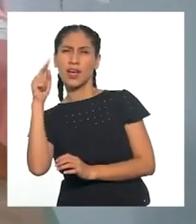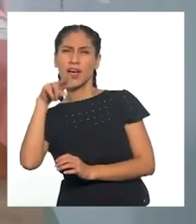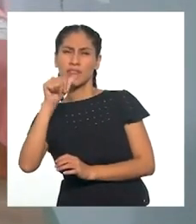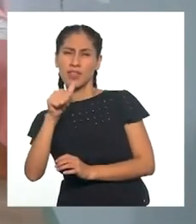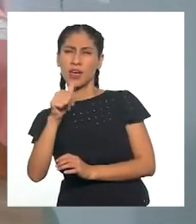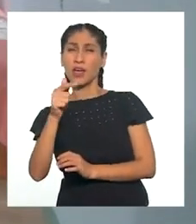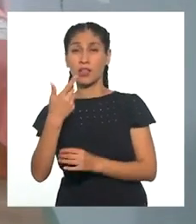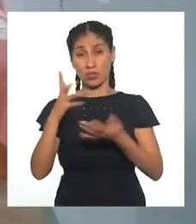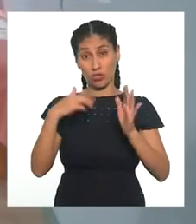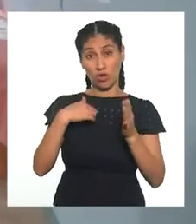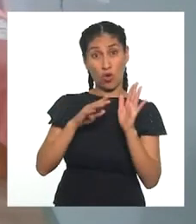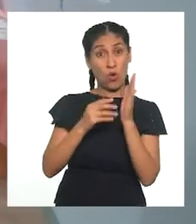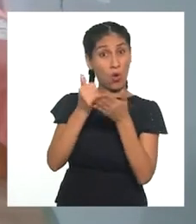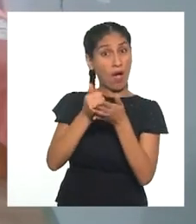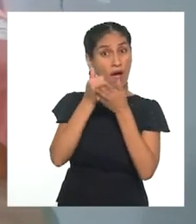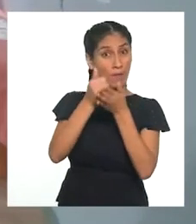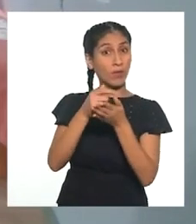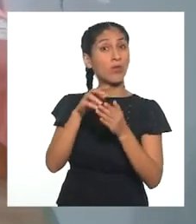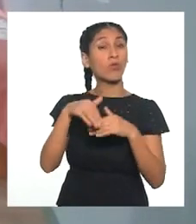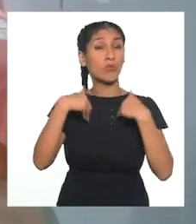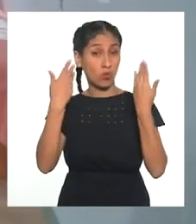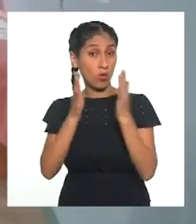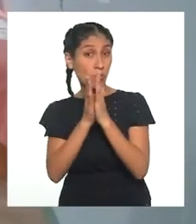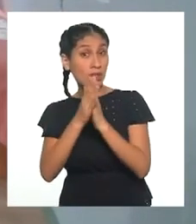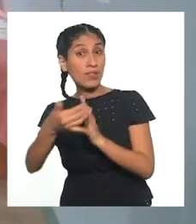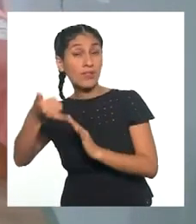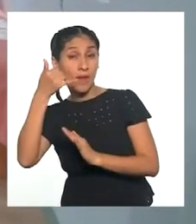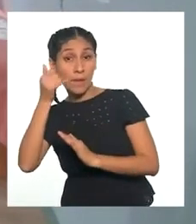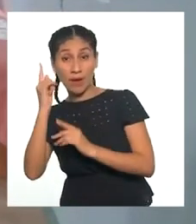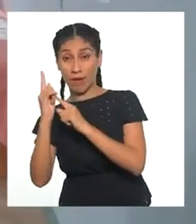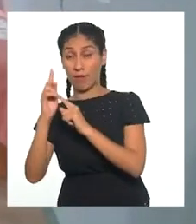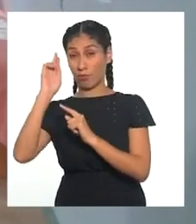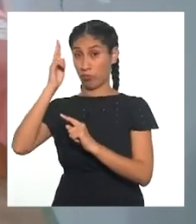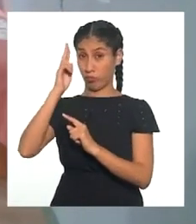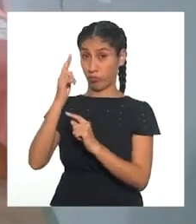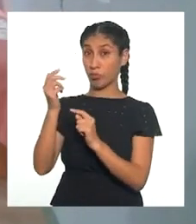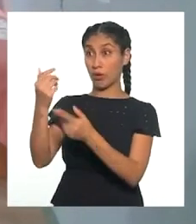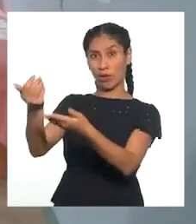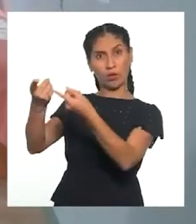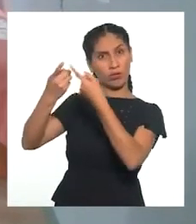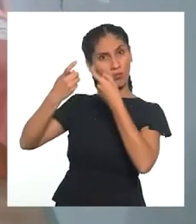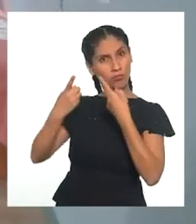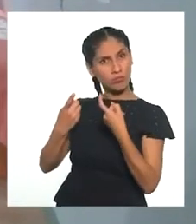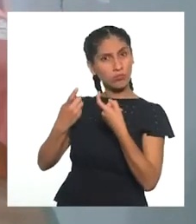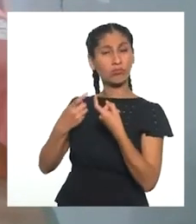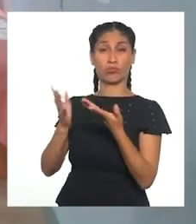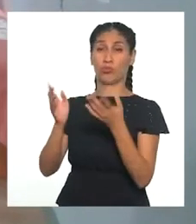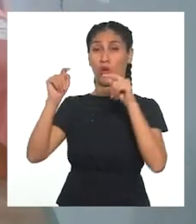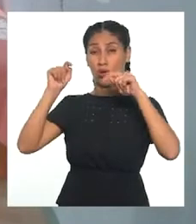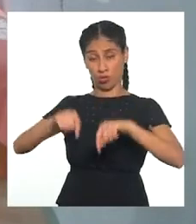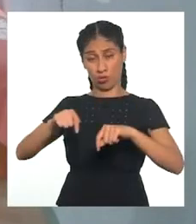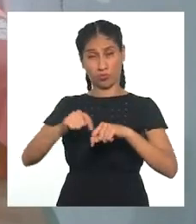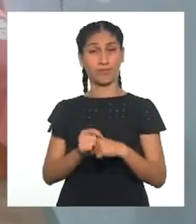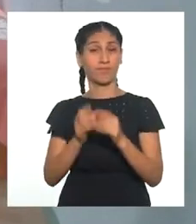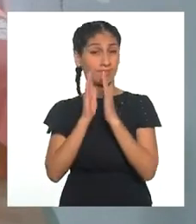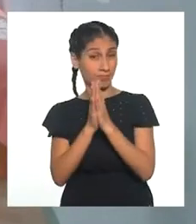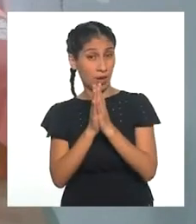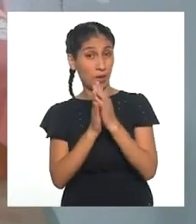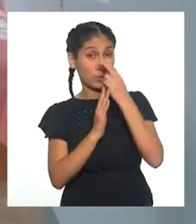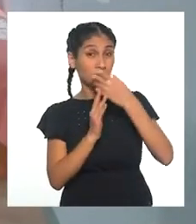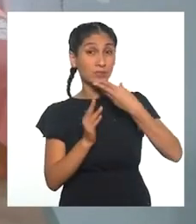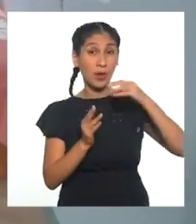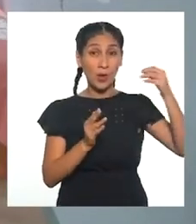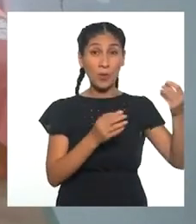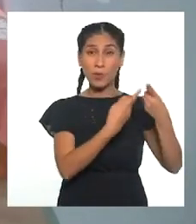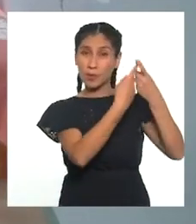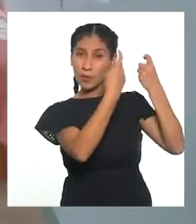¿podrías llamar a un especialista? Las chicas y chicos de tercero y cuarto de secundaria me enviaron preguntas y necesitamos ayuda para responderlas. Por